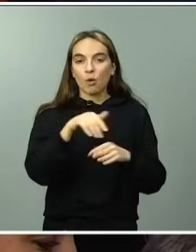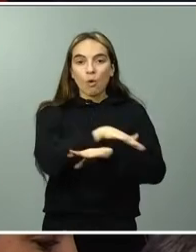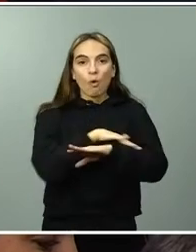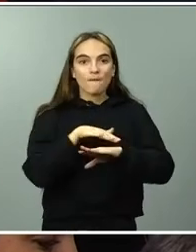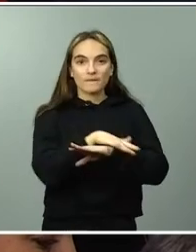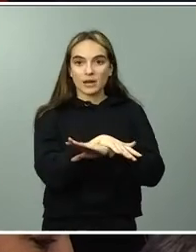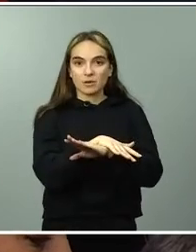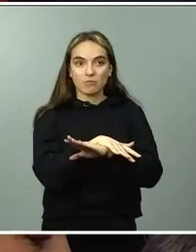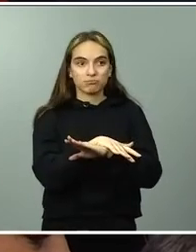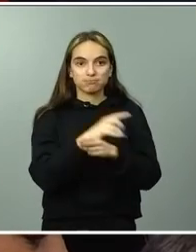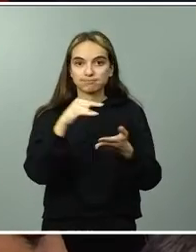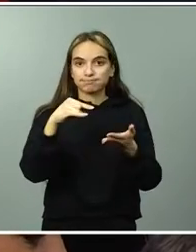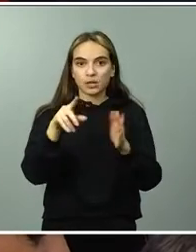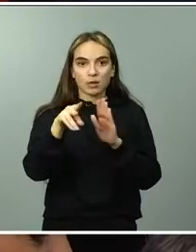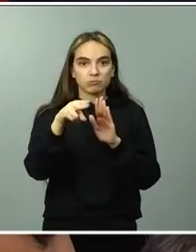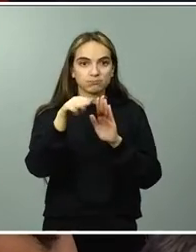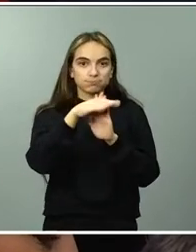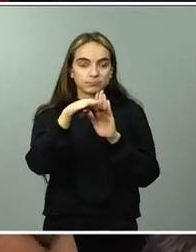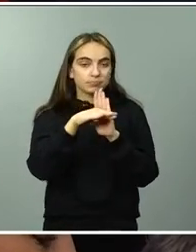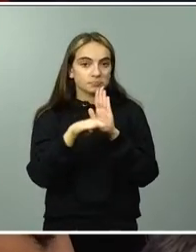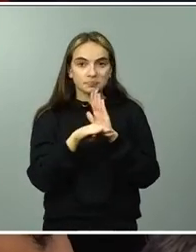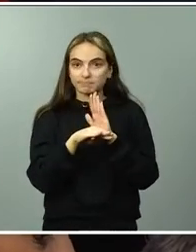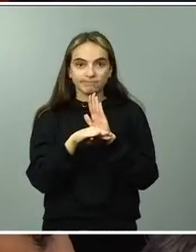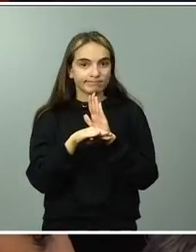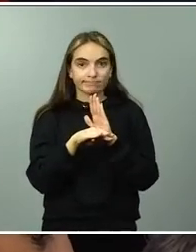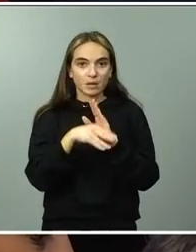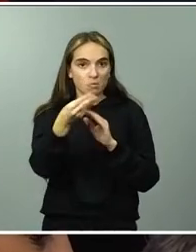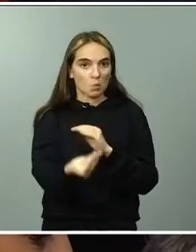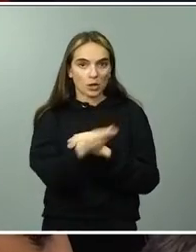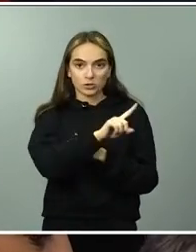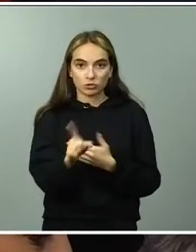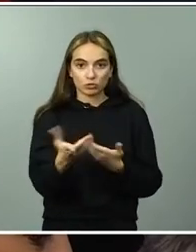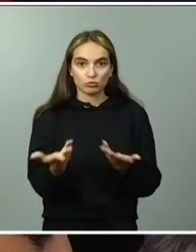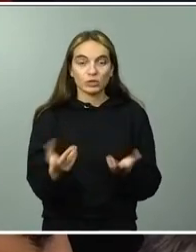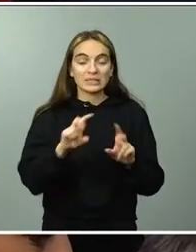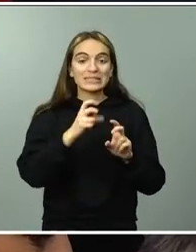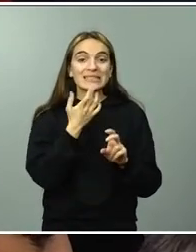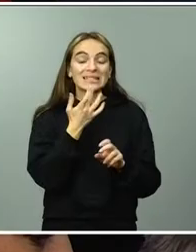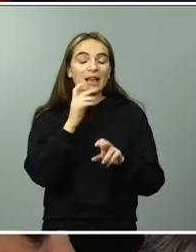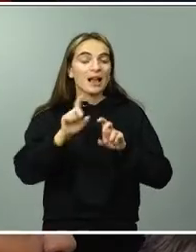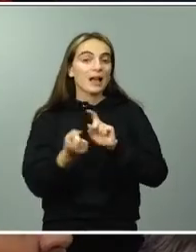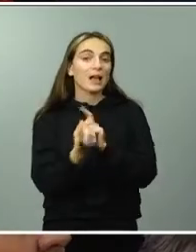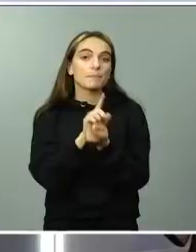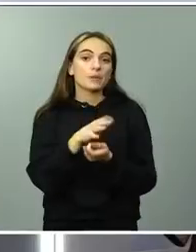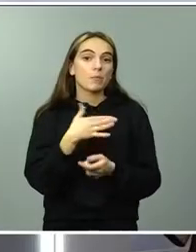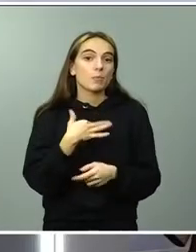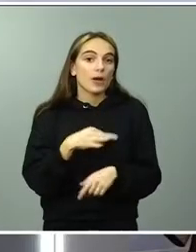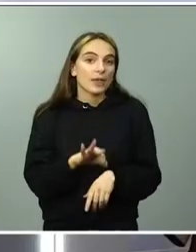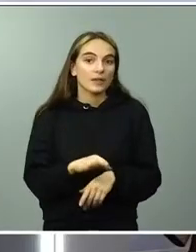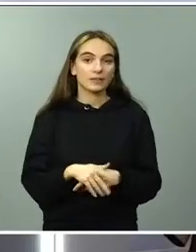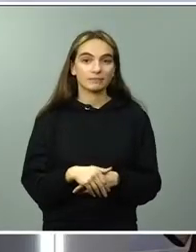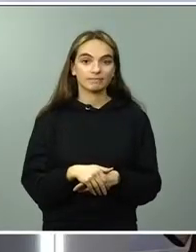implementar otras medidas y cuánto tiempo se puede esperar antes de hacerlo. Gracias.